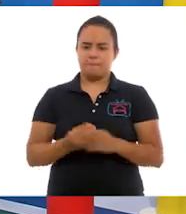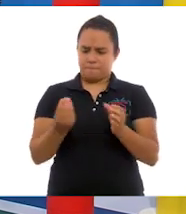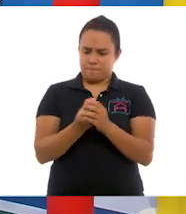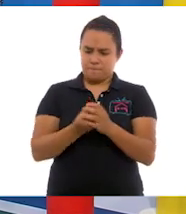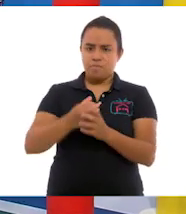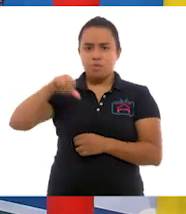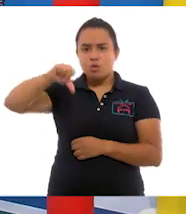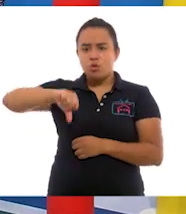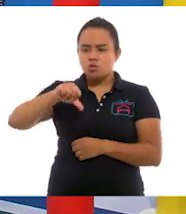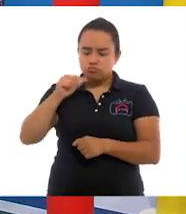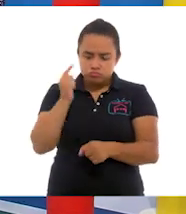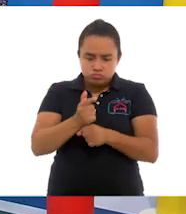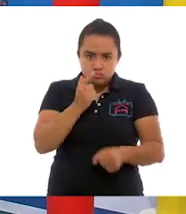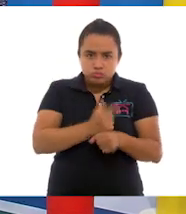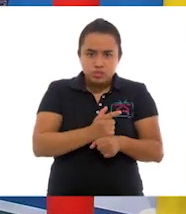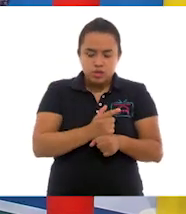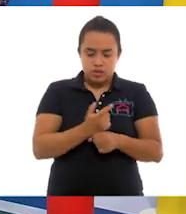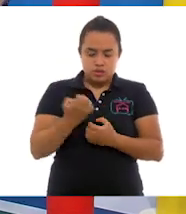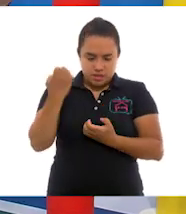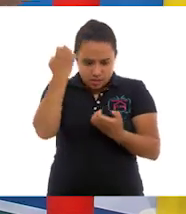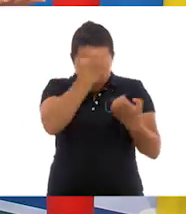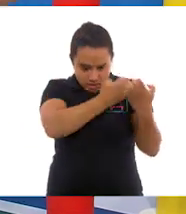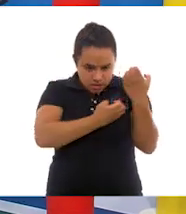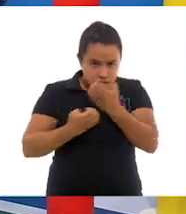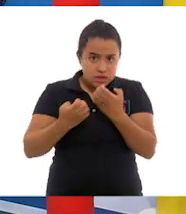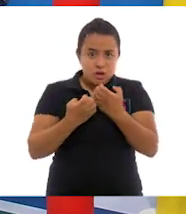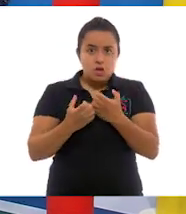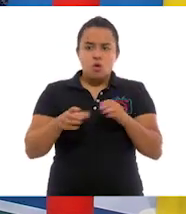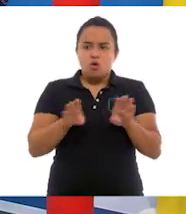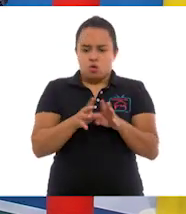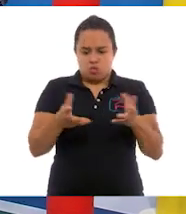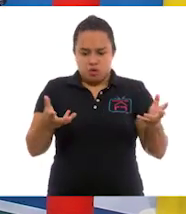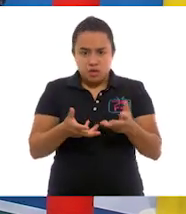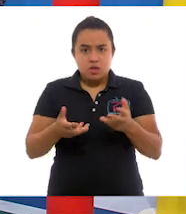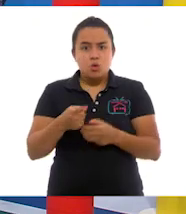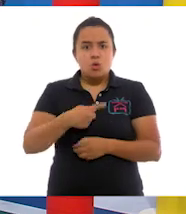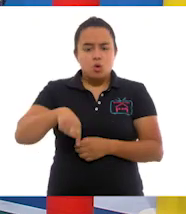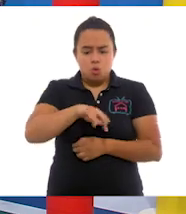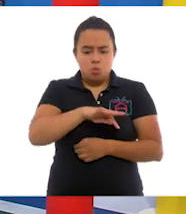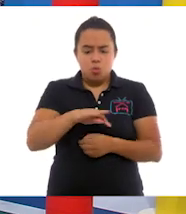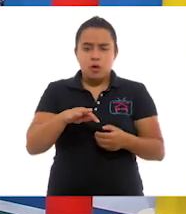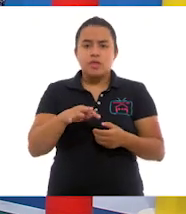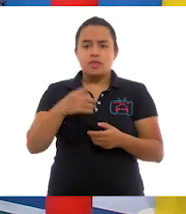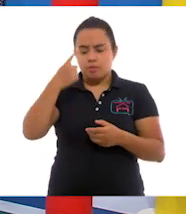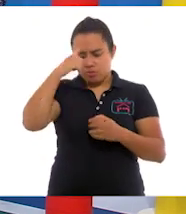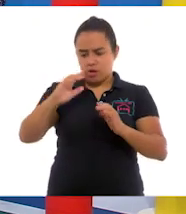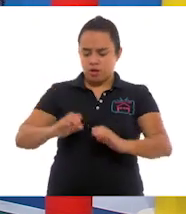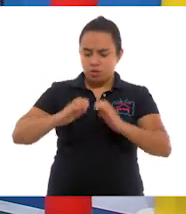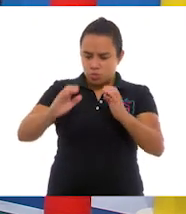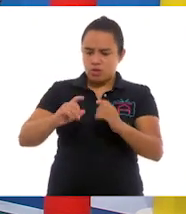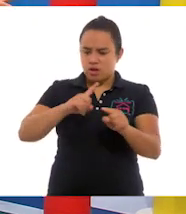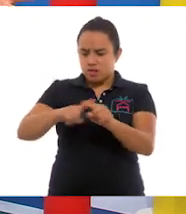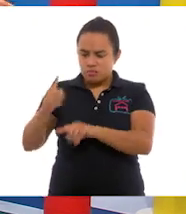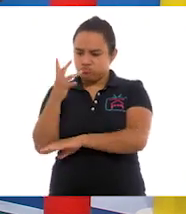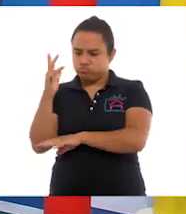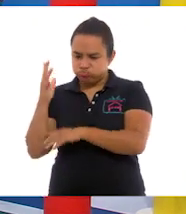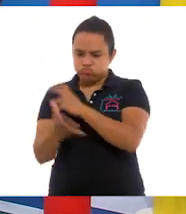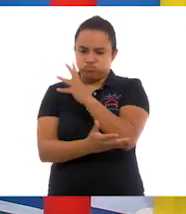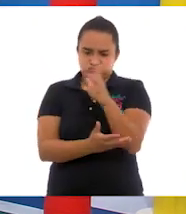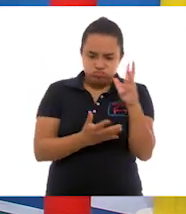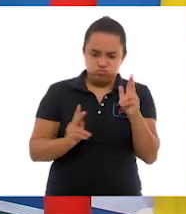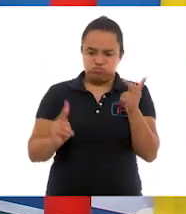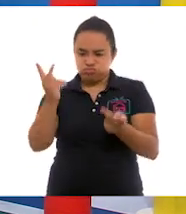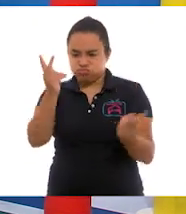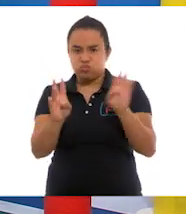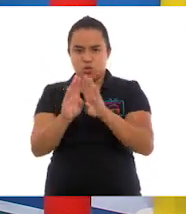de hoy vamos a identificar, analizar algunas acciones que podemos llevar a cabo para el cuidado de la biodiversidad. También es